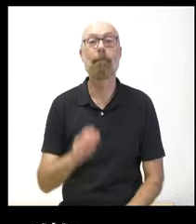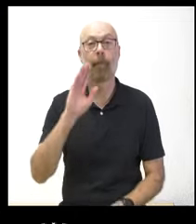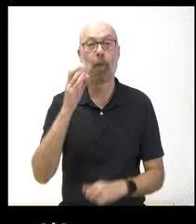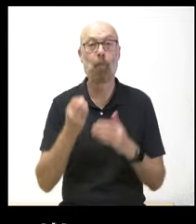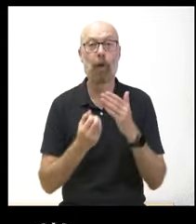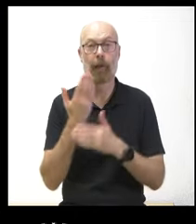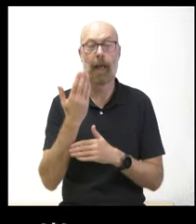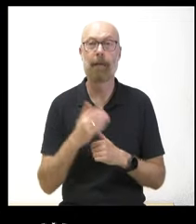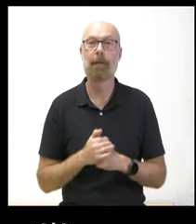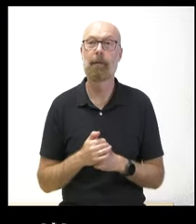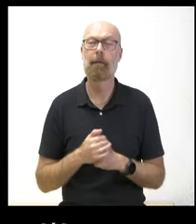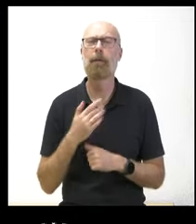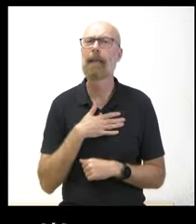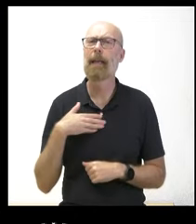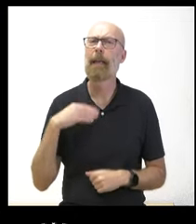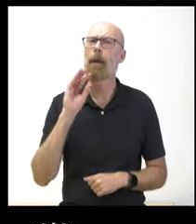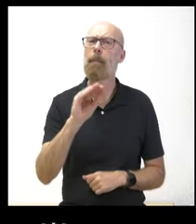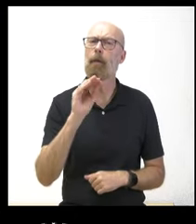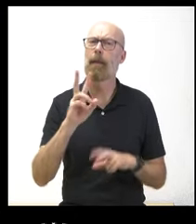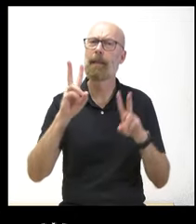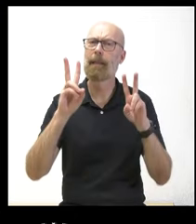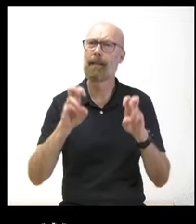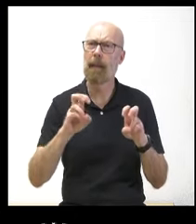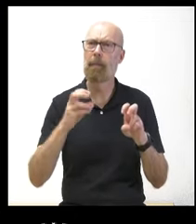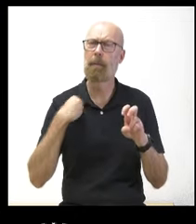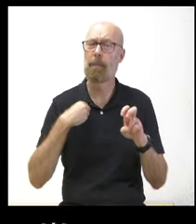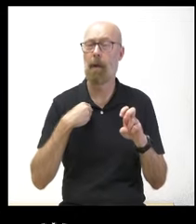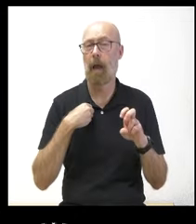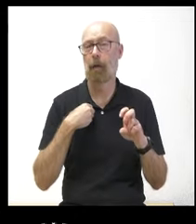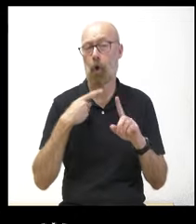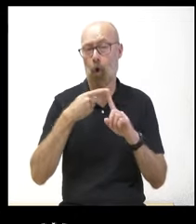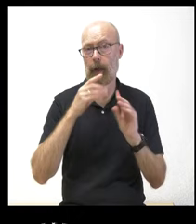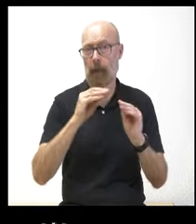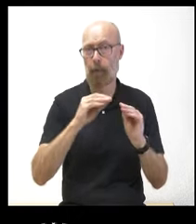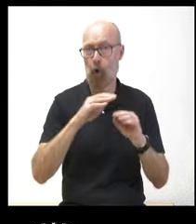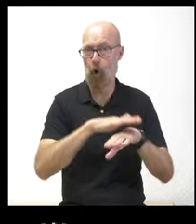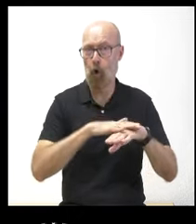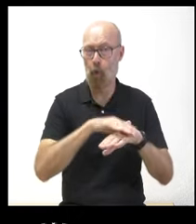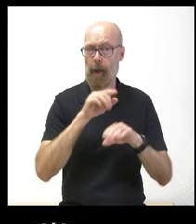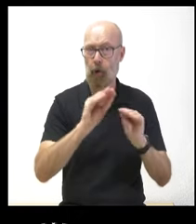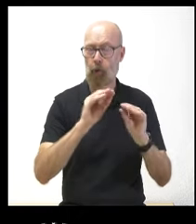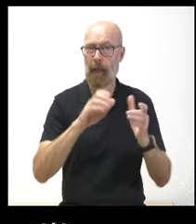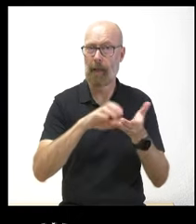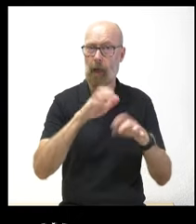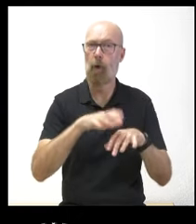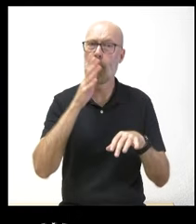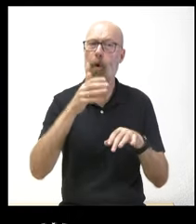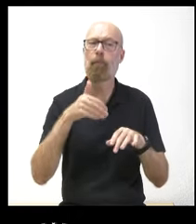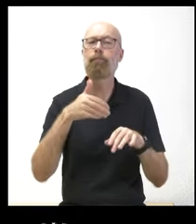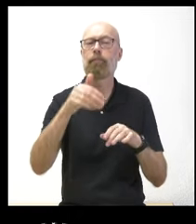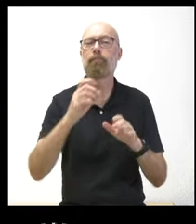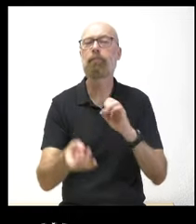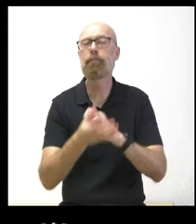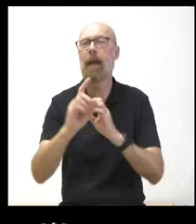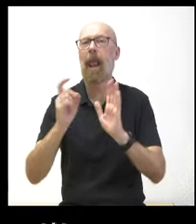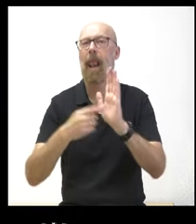hoy quería preguntar por las intenciones de su gobierno respecto a una hipotética ley de despoblación en Castilla y León y es que